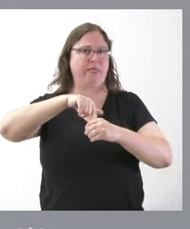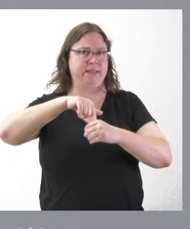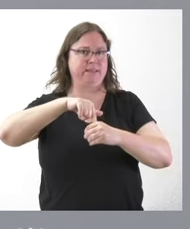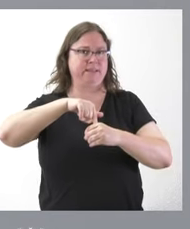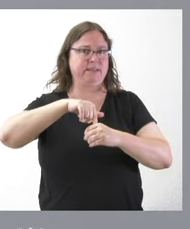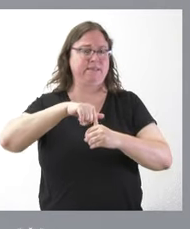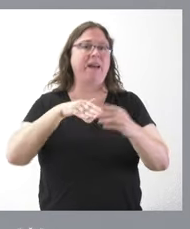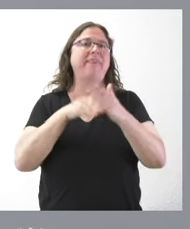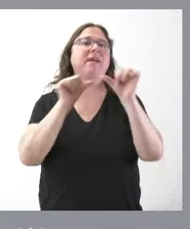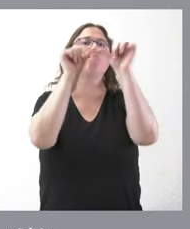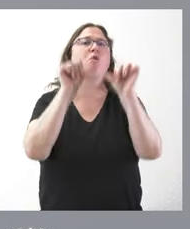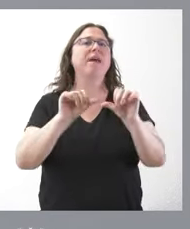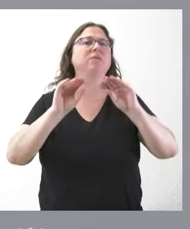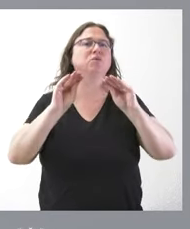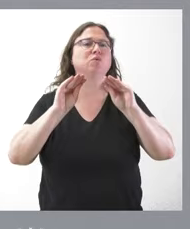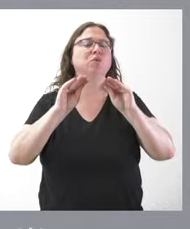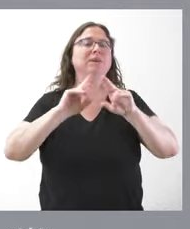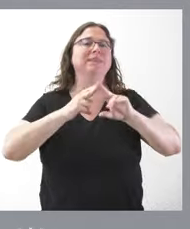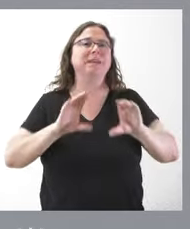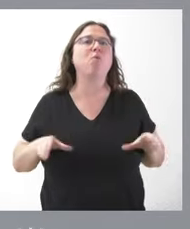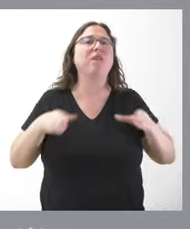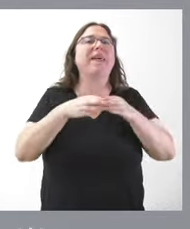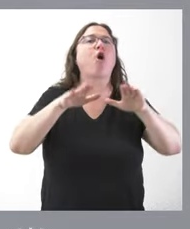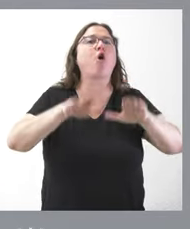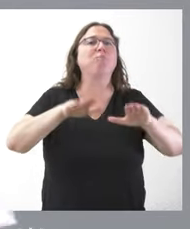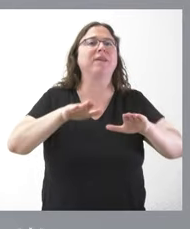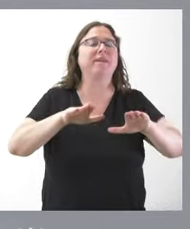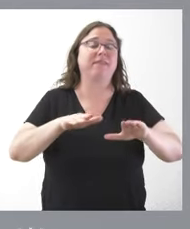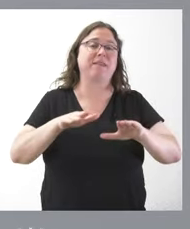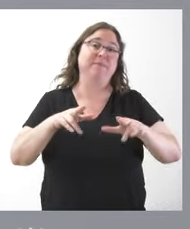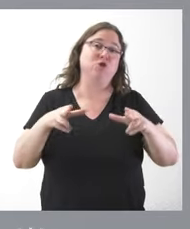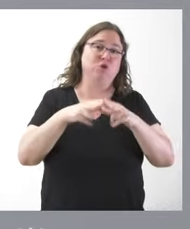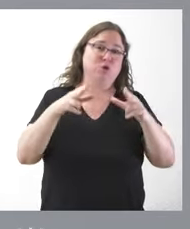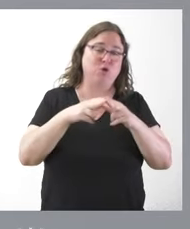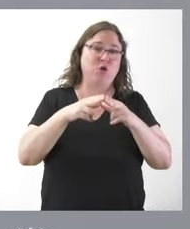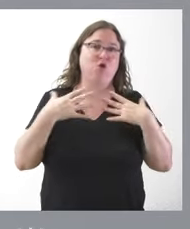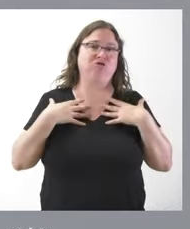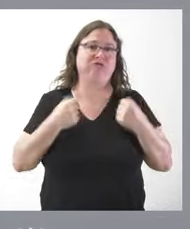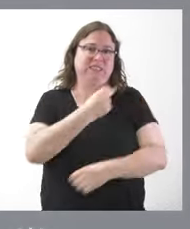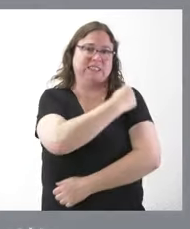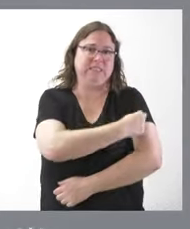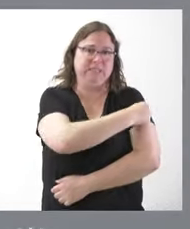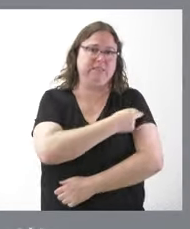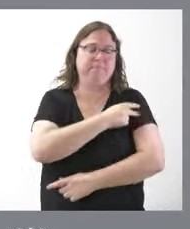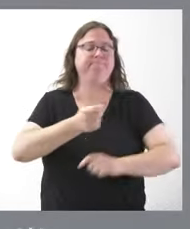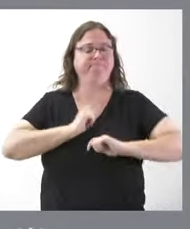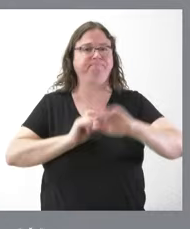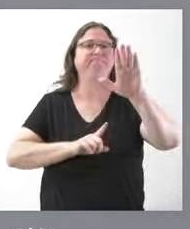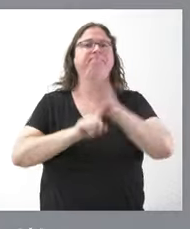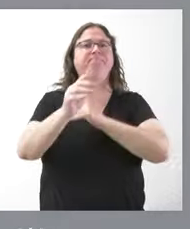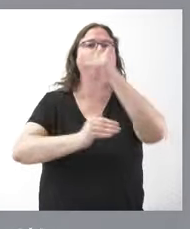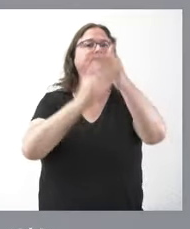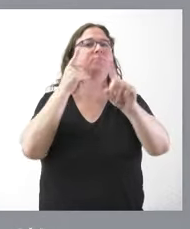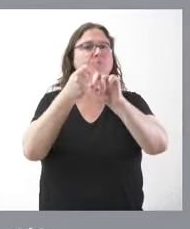modelo de unidades de comparecencia sociosanitaria, lo cual, lógicamente, nos permite seguir avanzando en la dirección que es nuestro